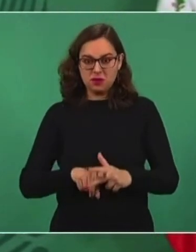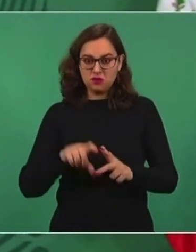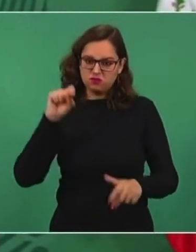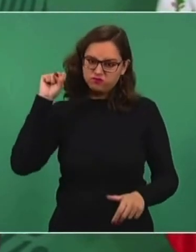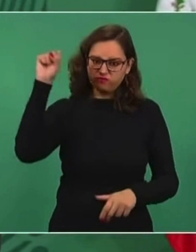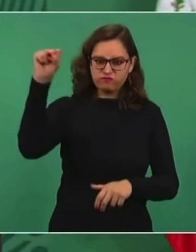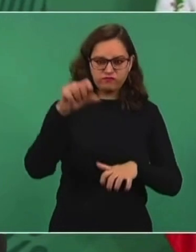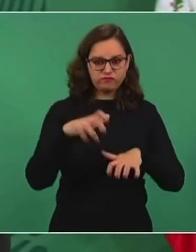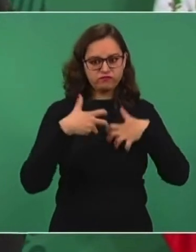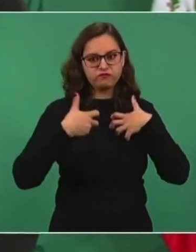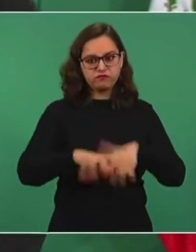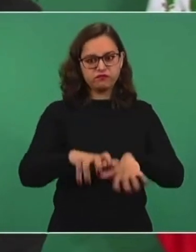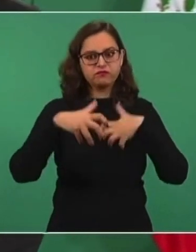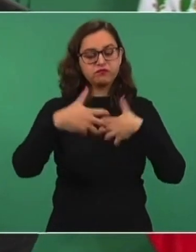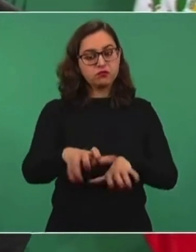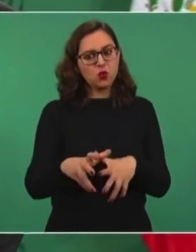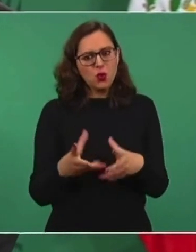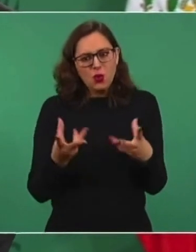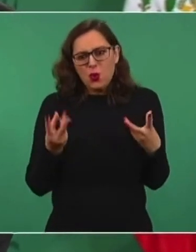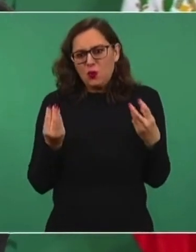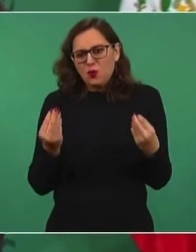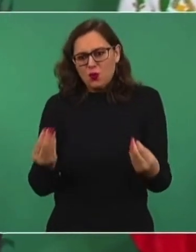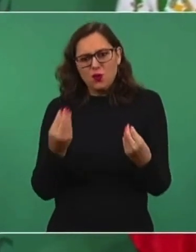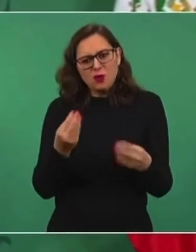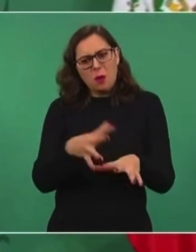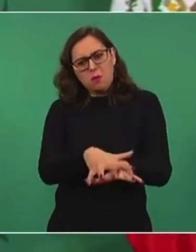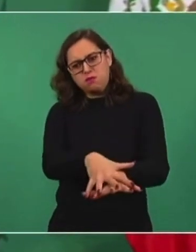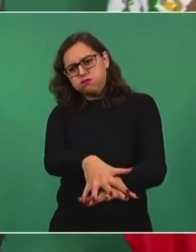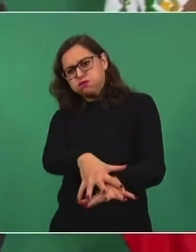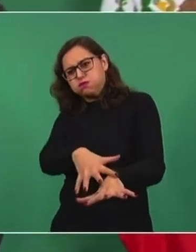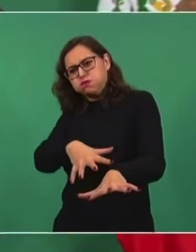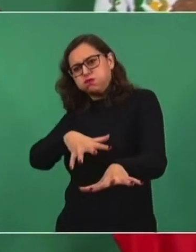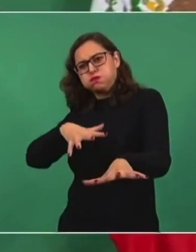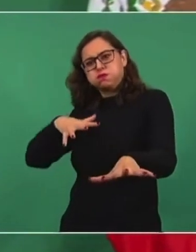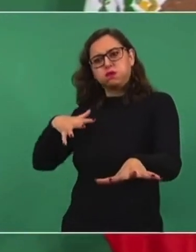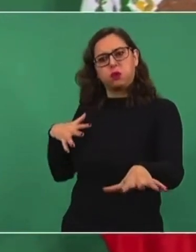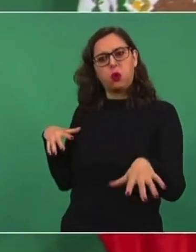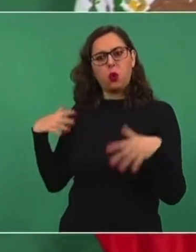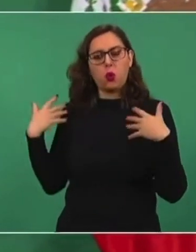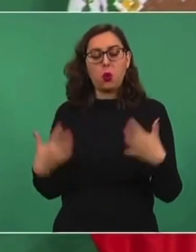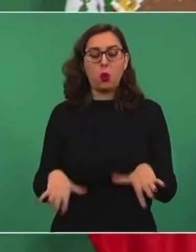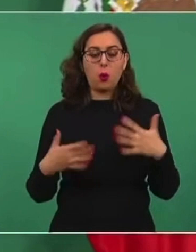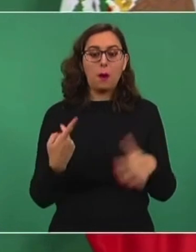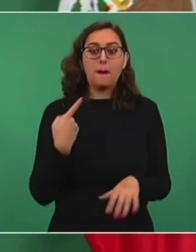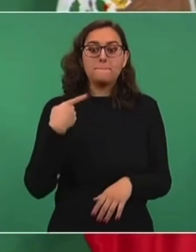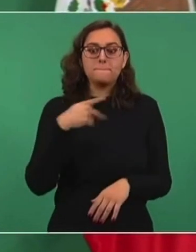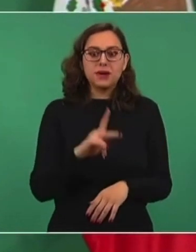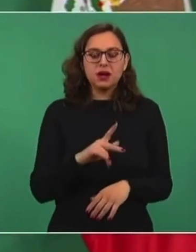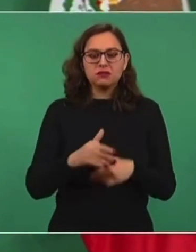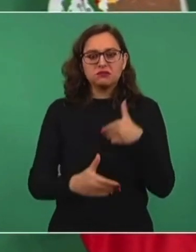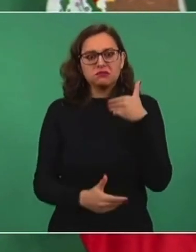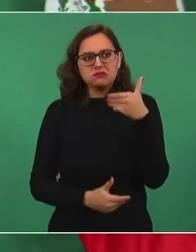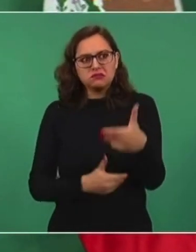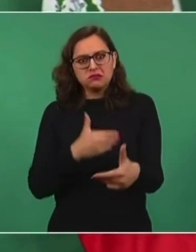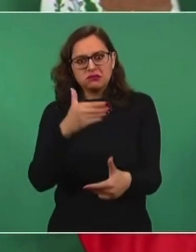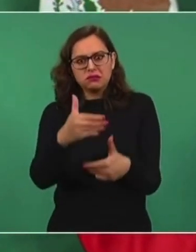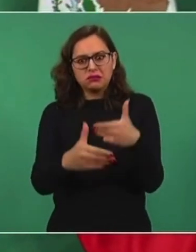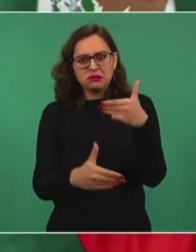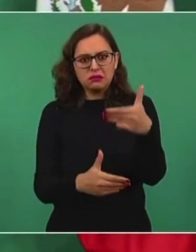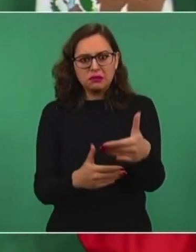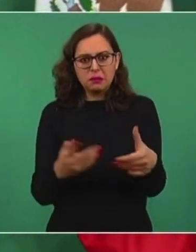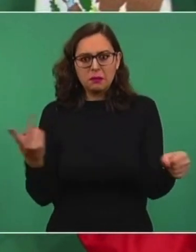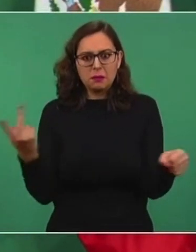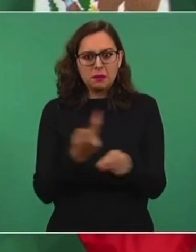pero se empezaron a dar cuenta de que se habían convertido en